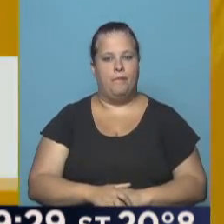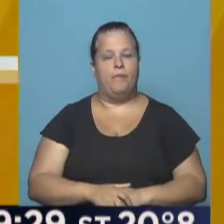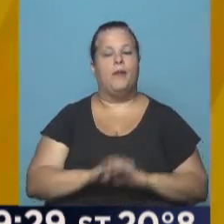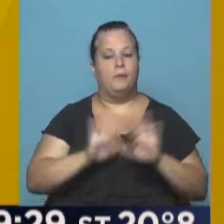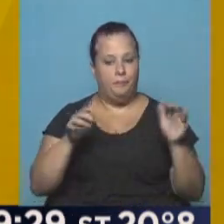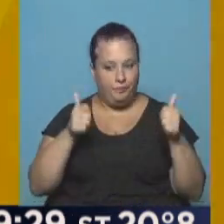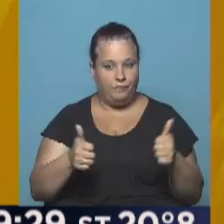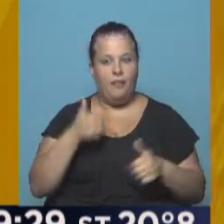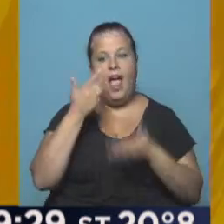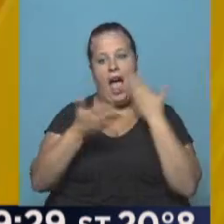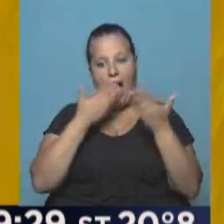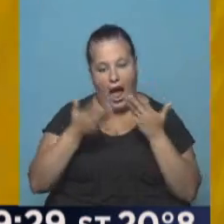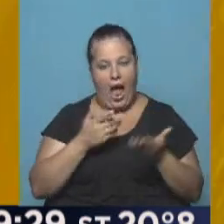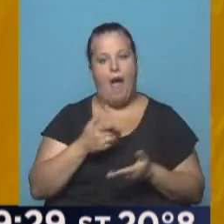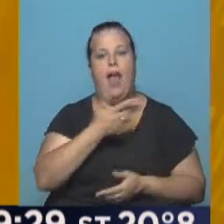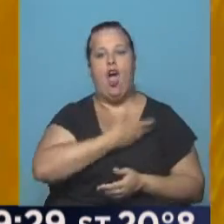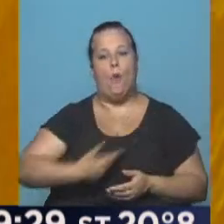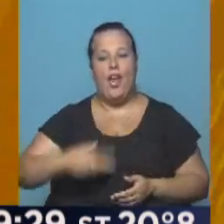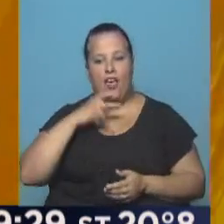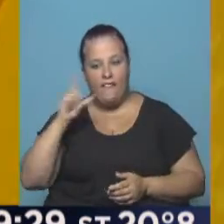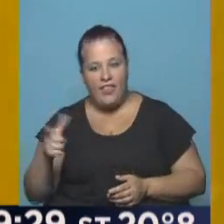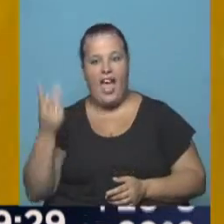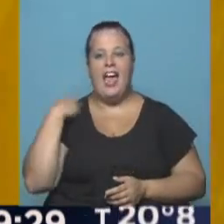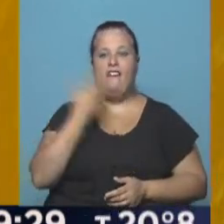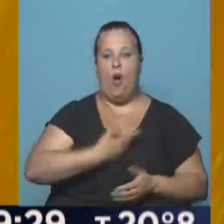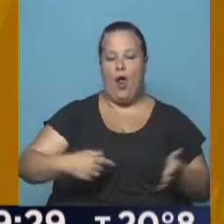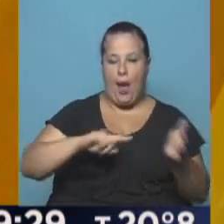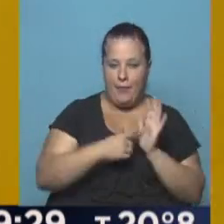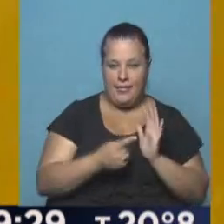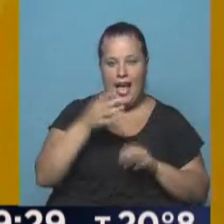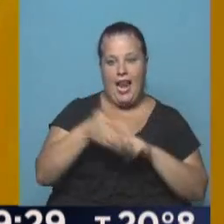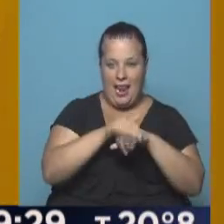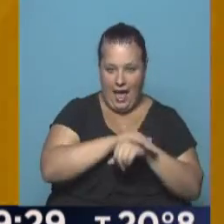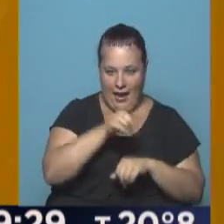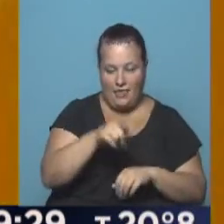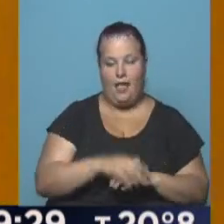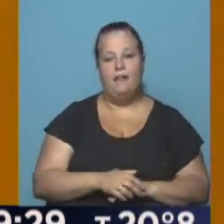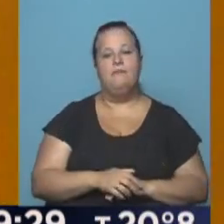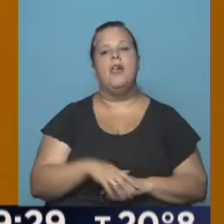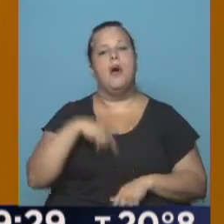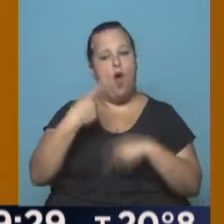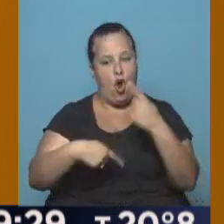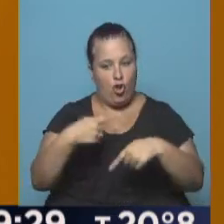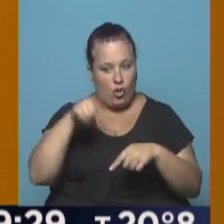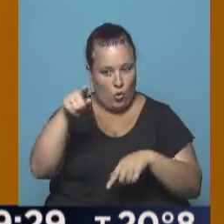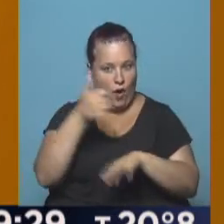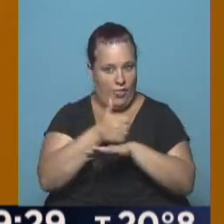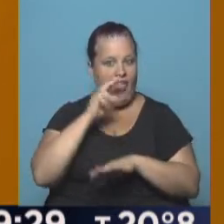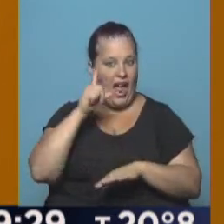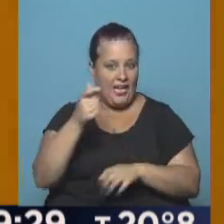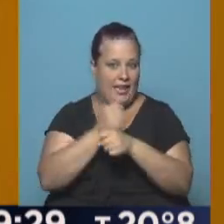Bueno, muy bien. Allí declaraciones de la gobernadora Vidal, del jefe de gobierno porteño Rodríguez Larreta. Vamos a seguir en vivo con Daniel Castaño